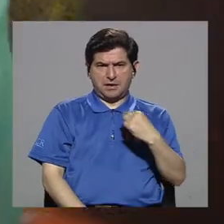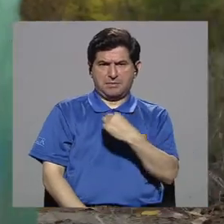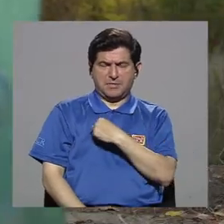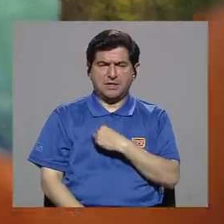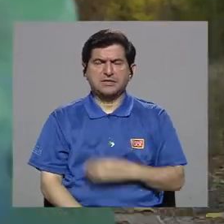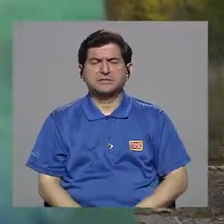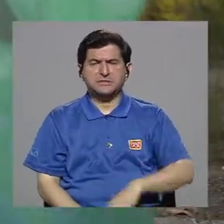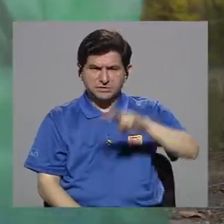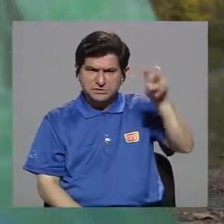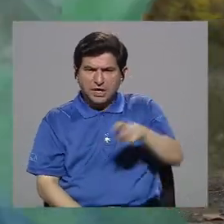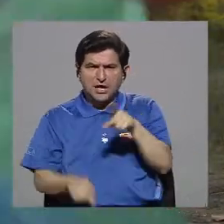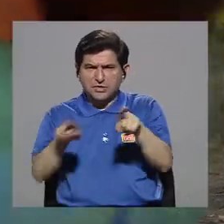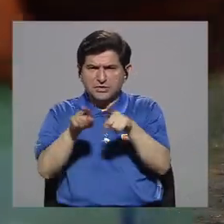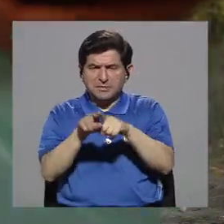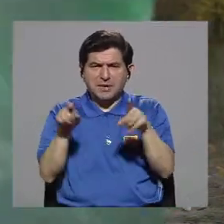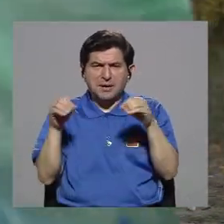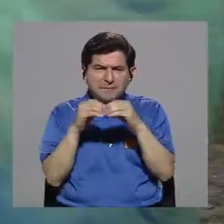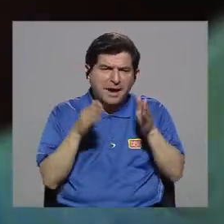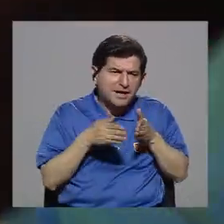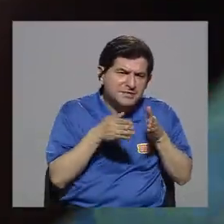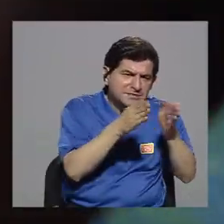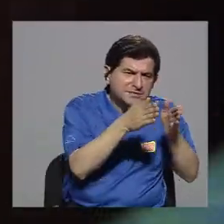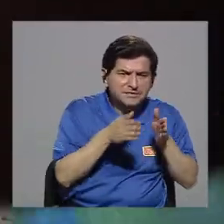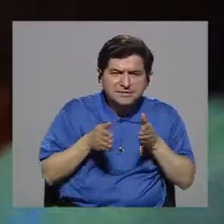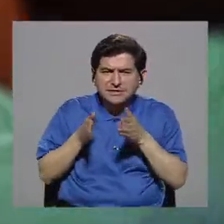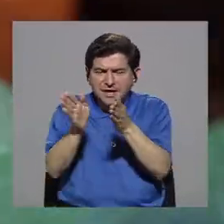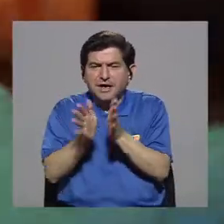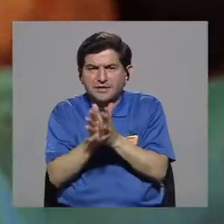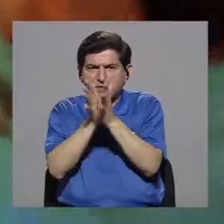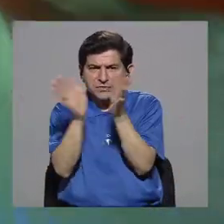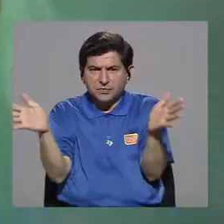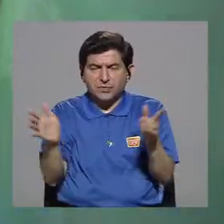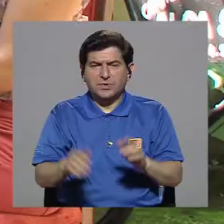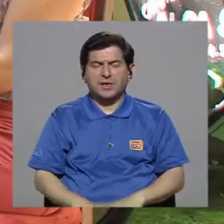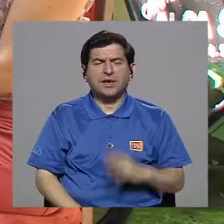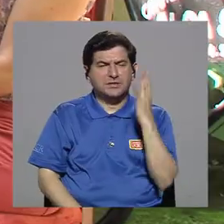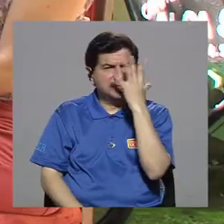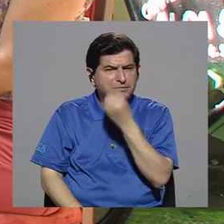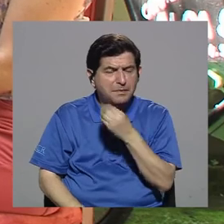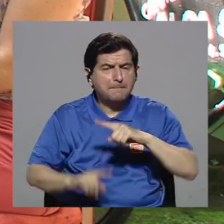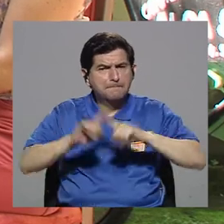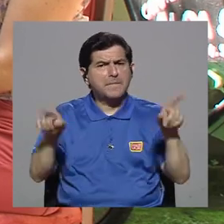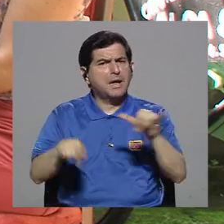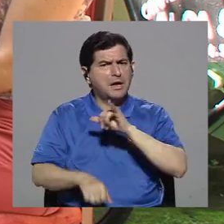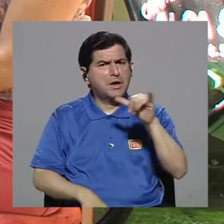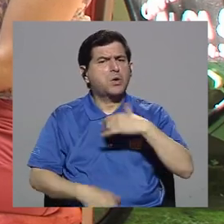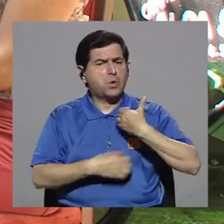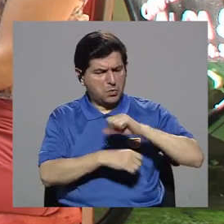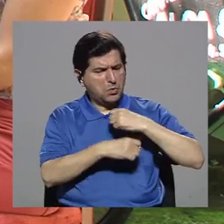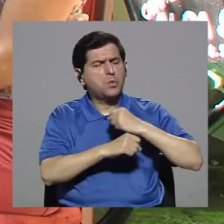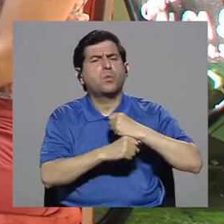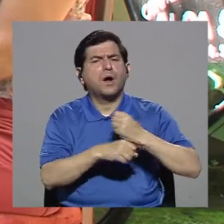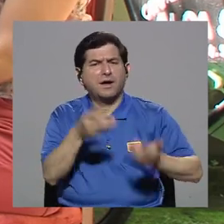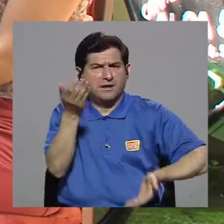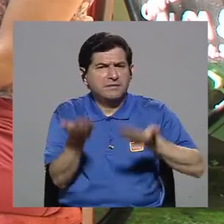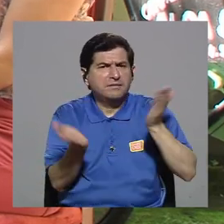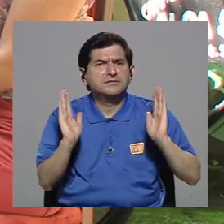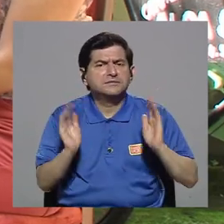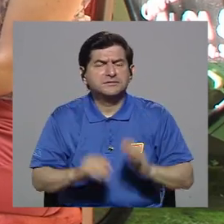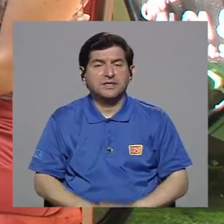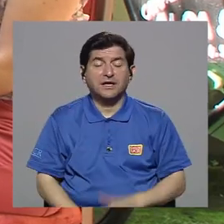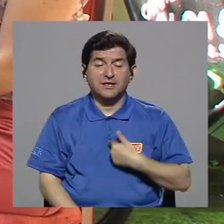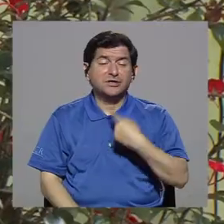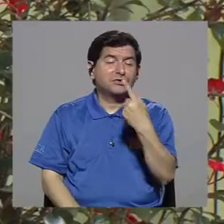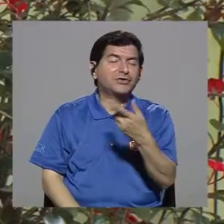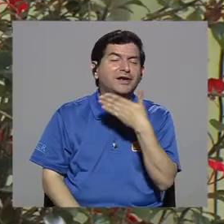también tiene, creo, un... Es más de calles y de vías públicas a nivel de carreteras, de embellecimiento y tal, pero las municipalidades, ¿verdad? De pronto...